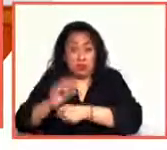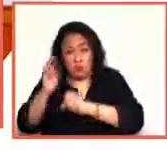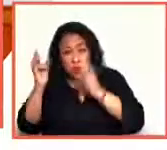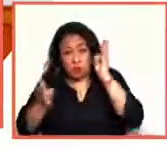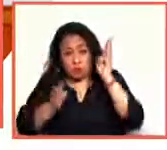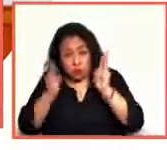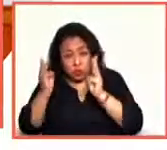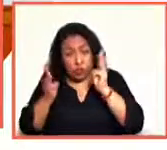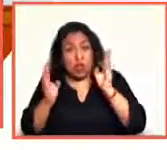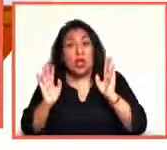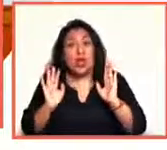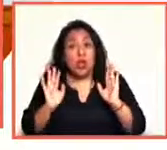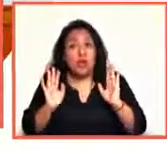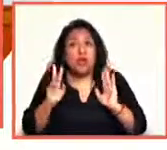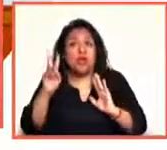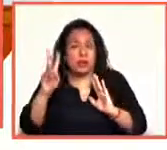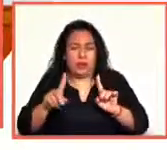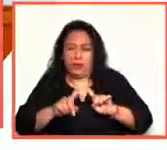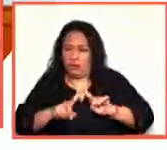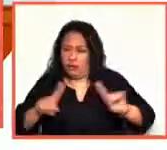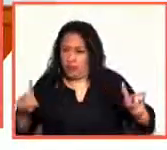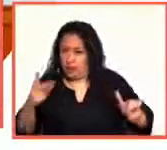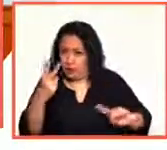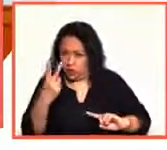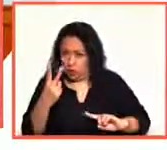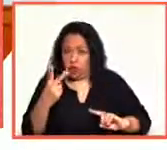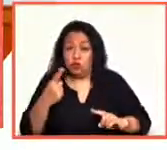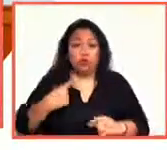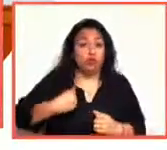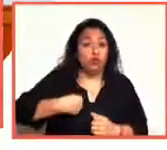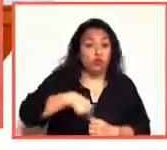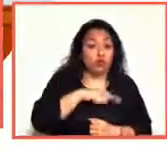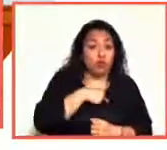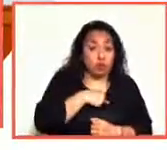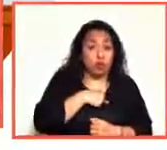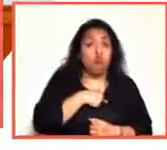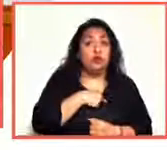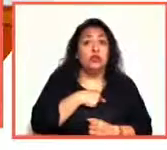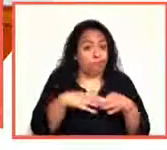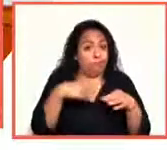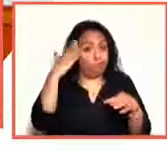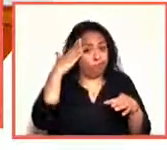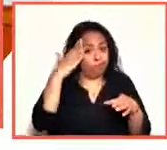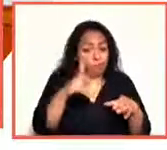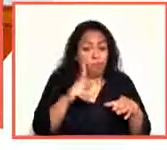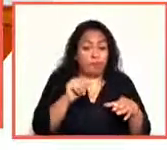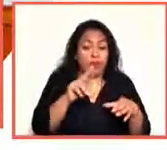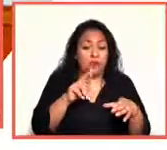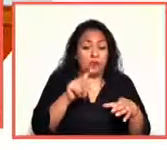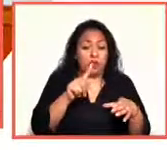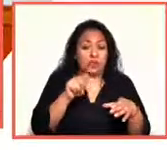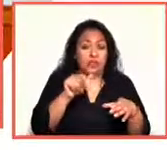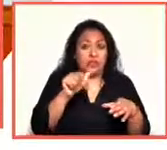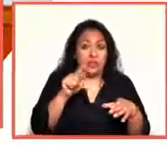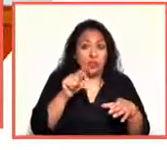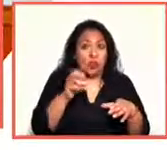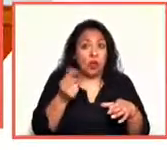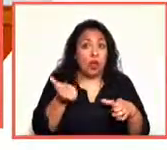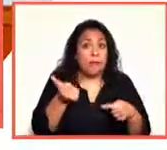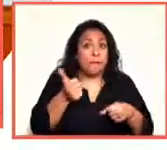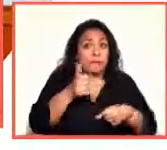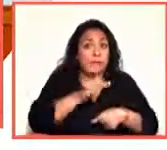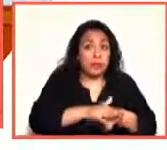diferenciar dos cosas. Nosotros, como patronato, miramos la